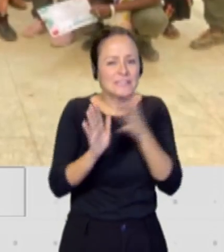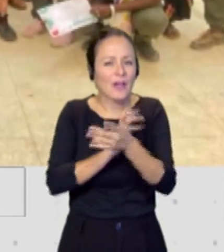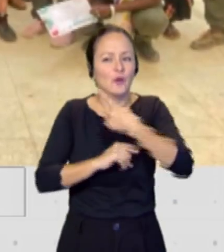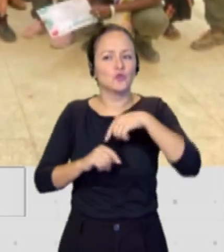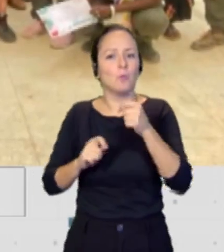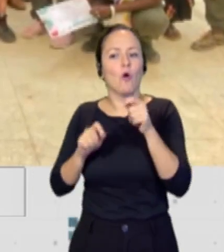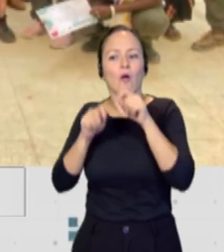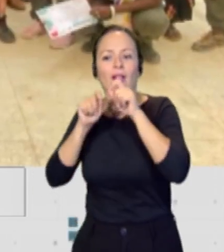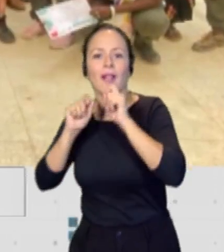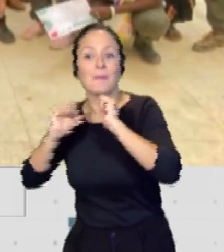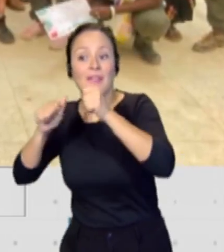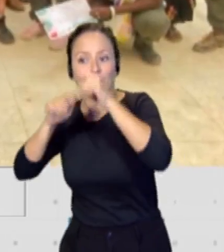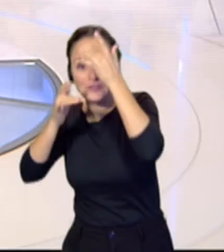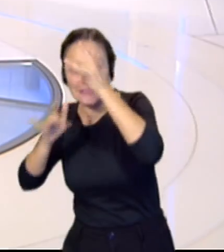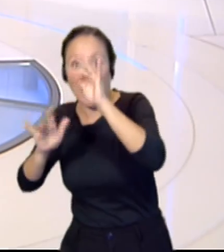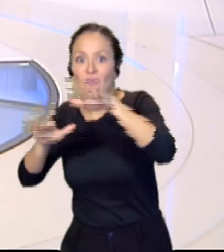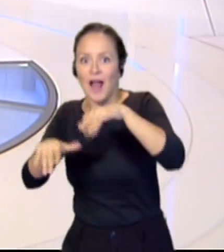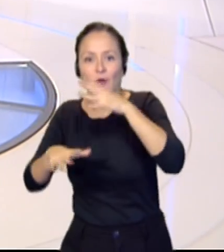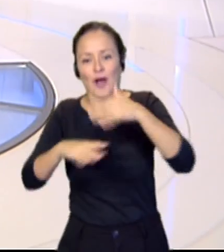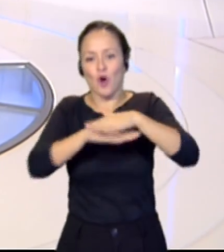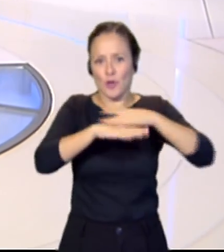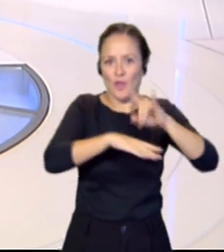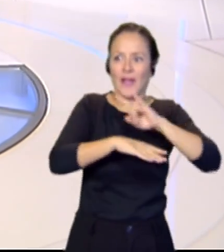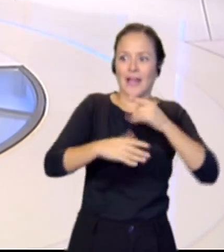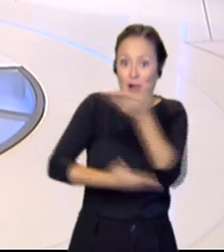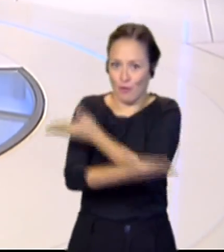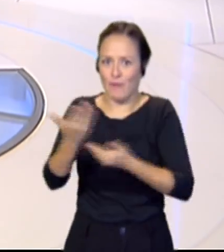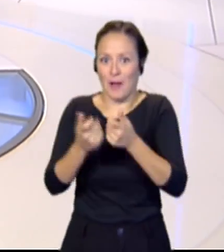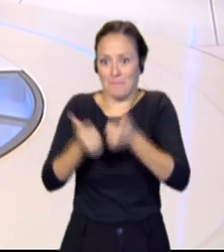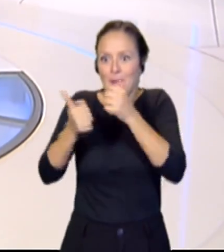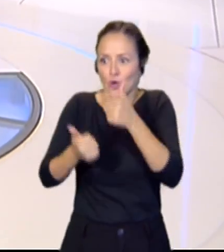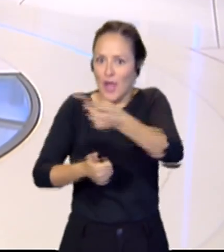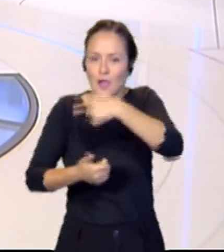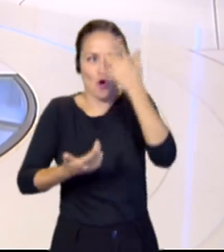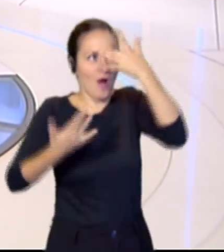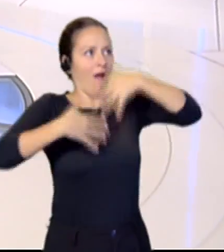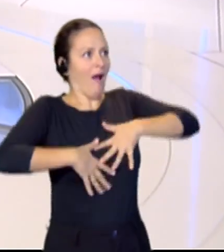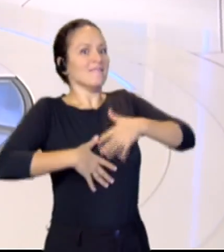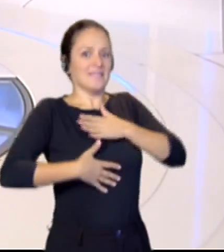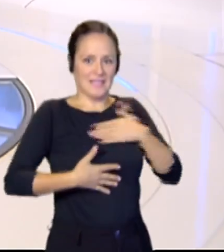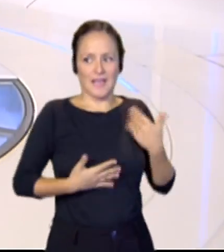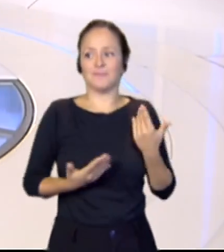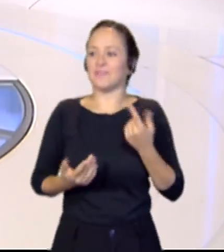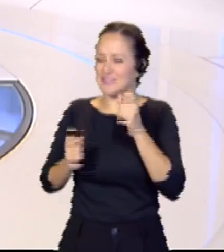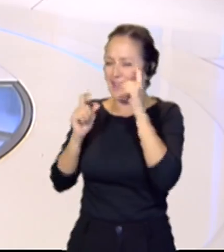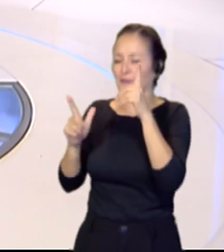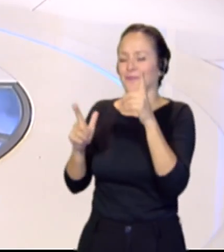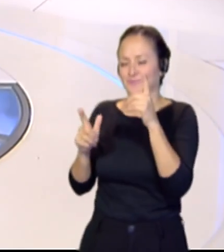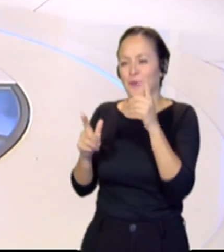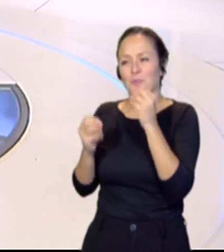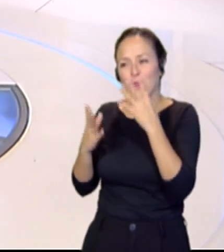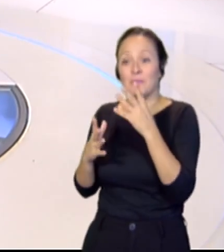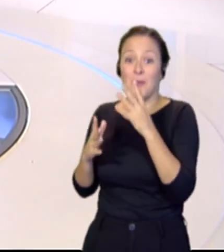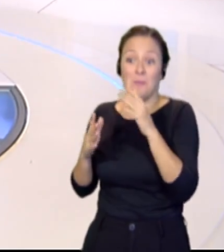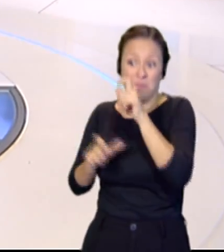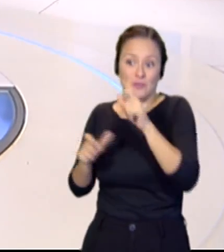continuar con ella. O sea que hay interés, además se nota en esos testimonios de esas personas que además incluso aprenden a hablar en